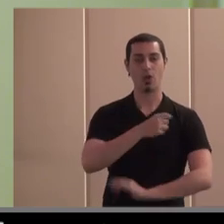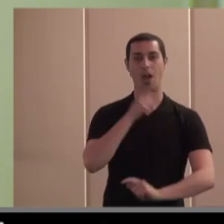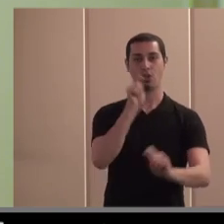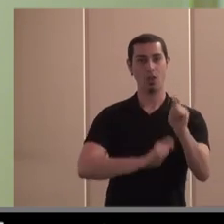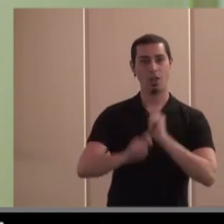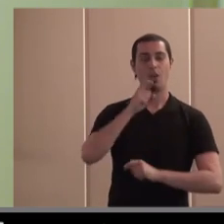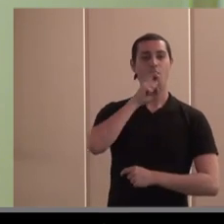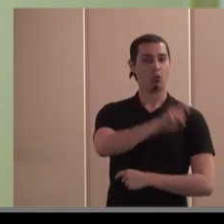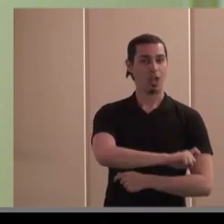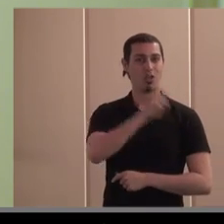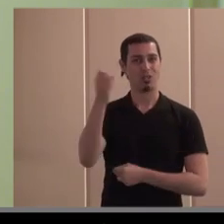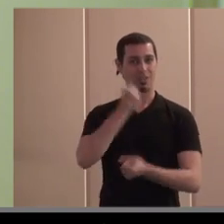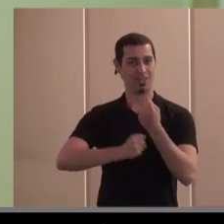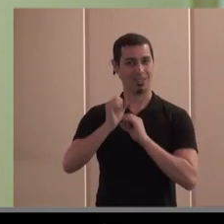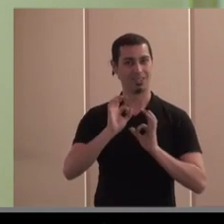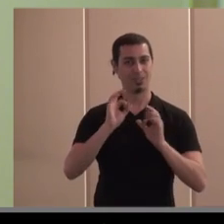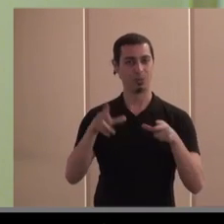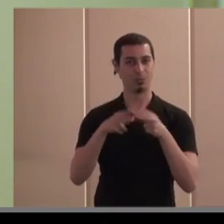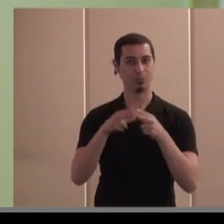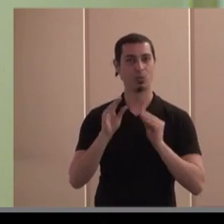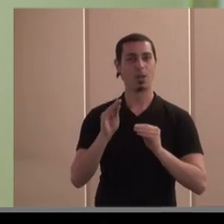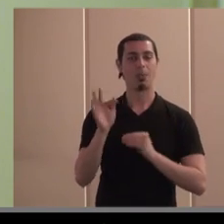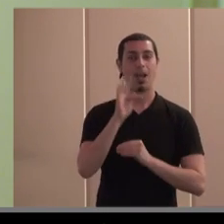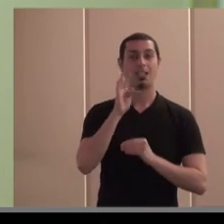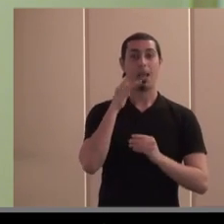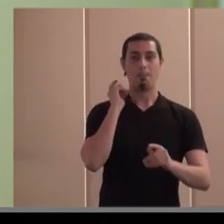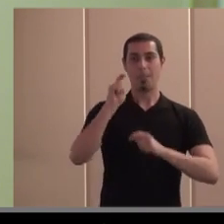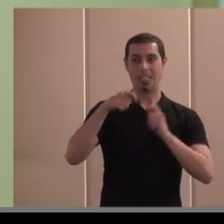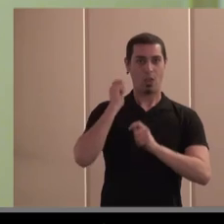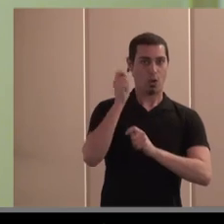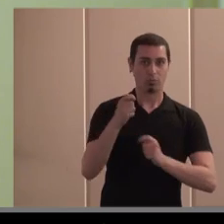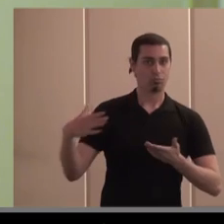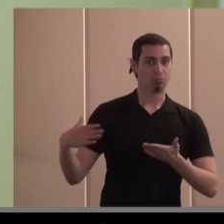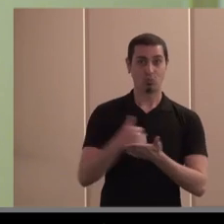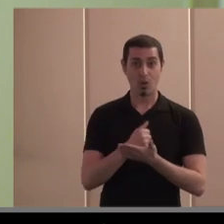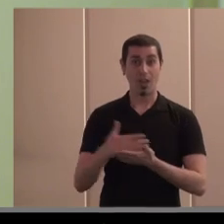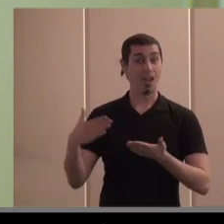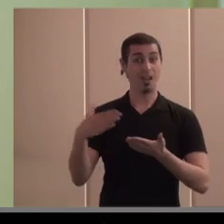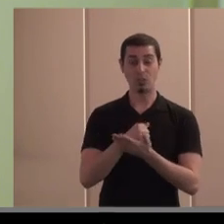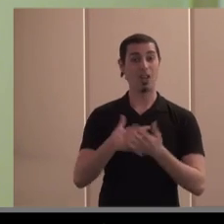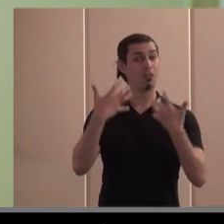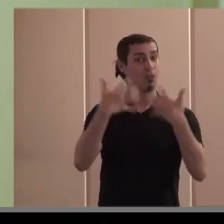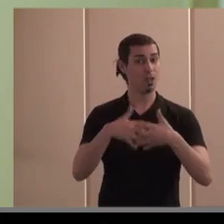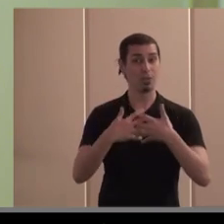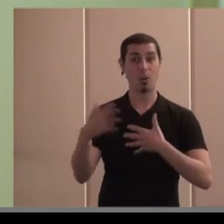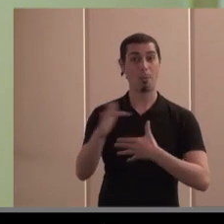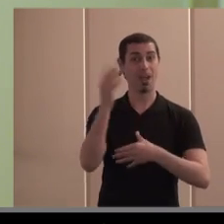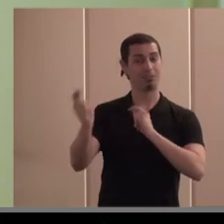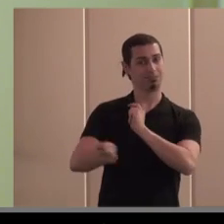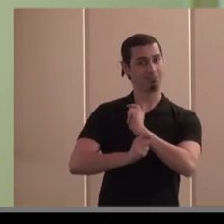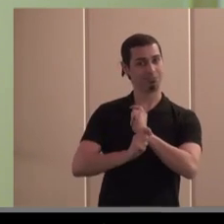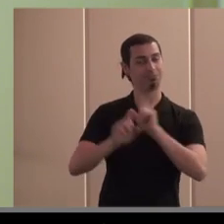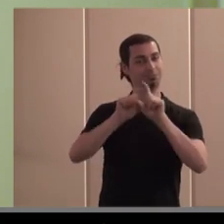asociaciones, fundaciones con actividad económica y las cofradías de pescadores, todas ellas, en su forma de funcionamiento y estrategia